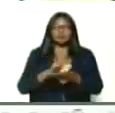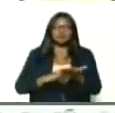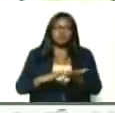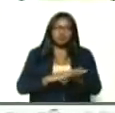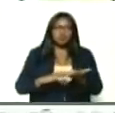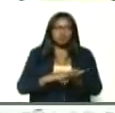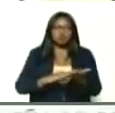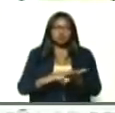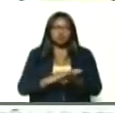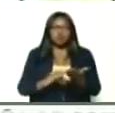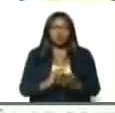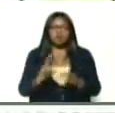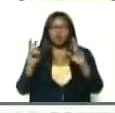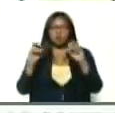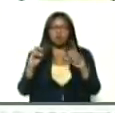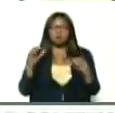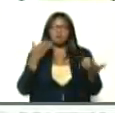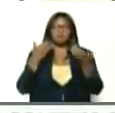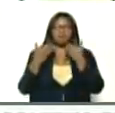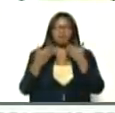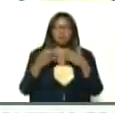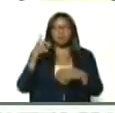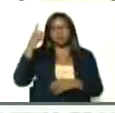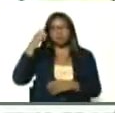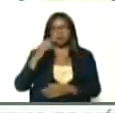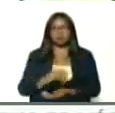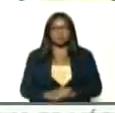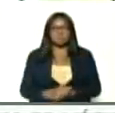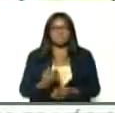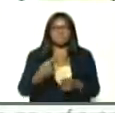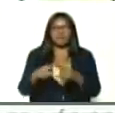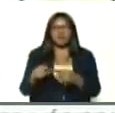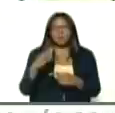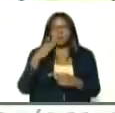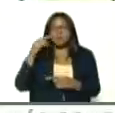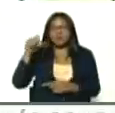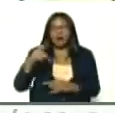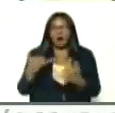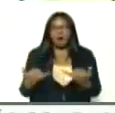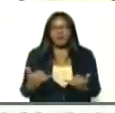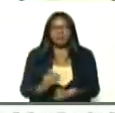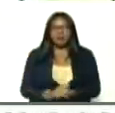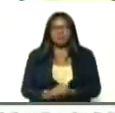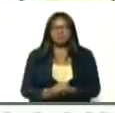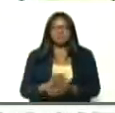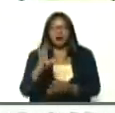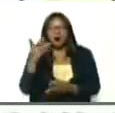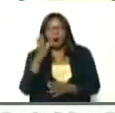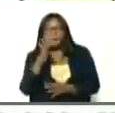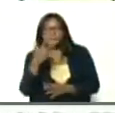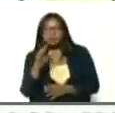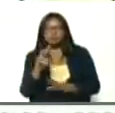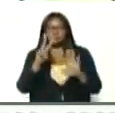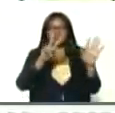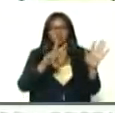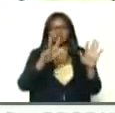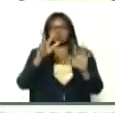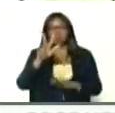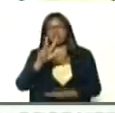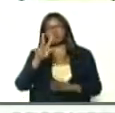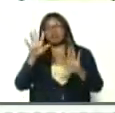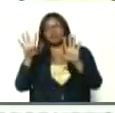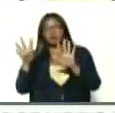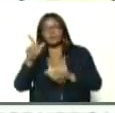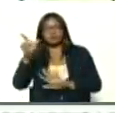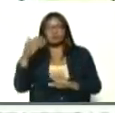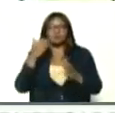que nuevos contagios, día, pero en este caso, estamos hablando, de un promedio, de 739 casos